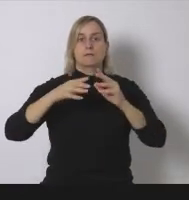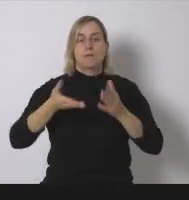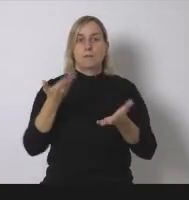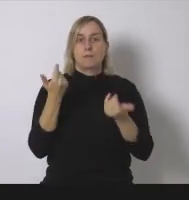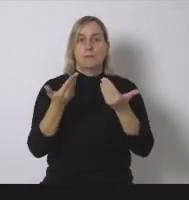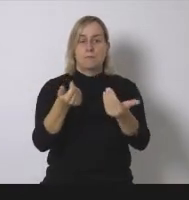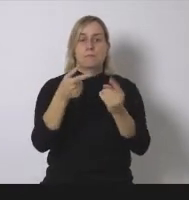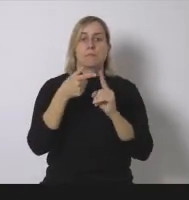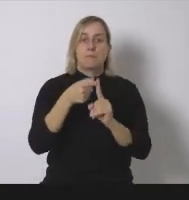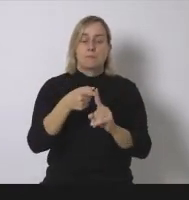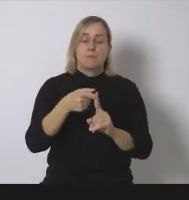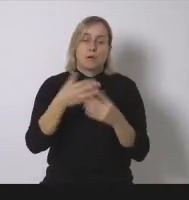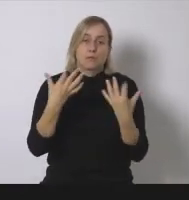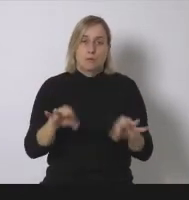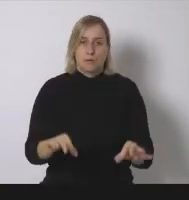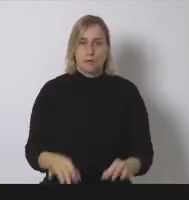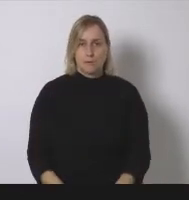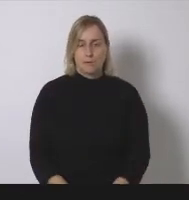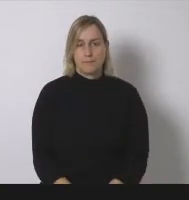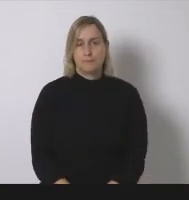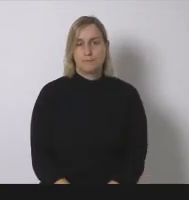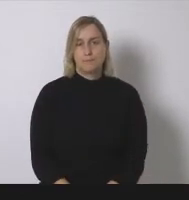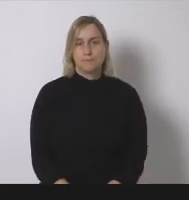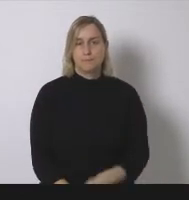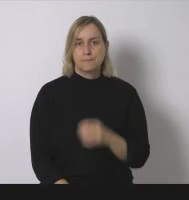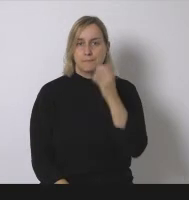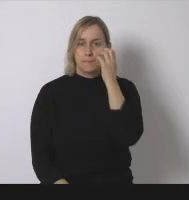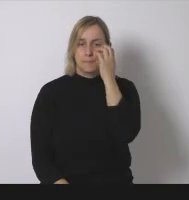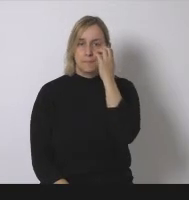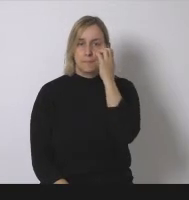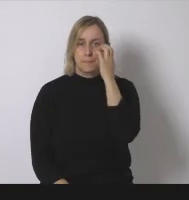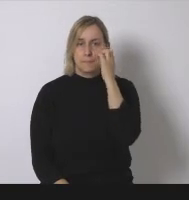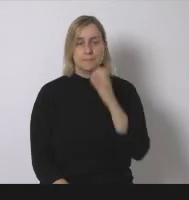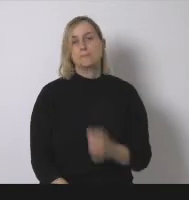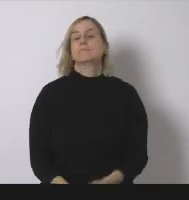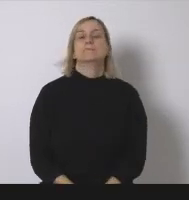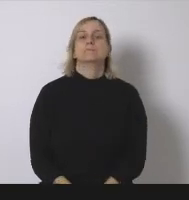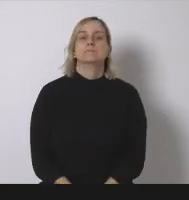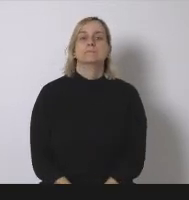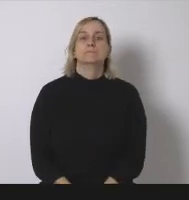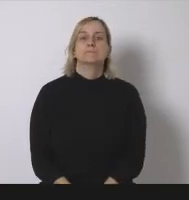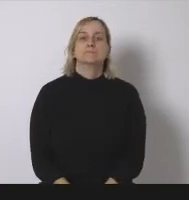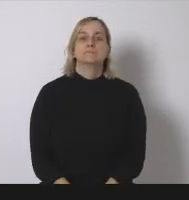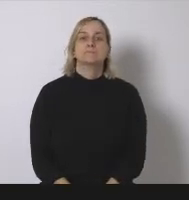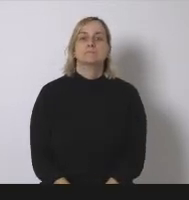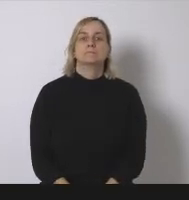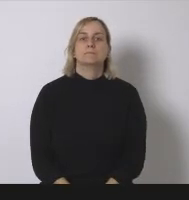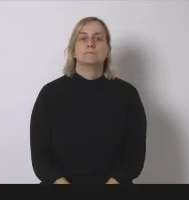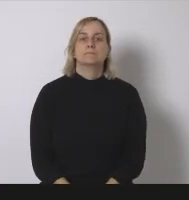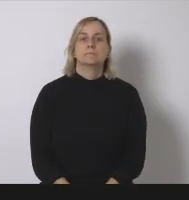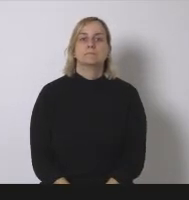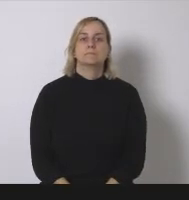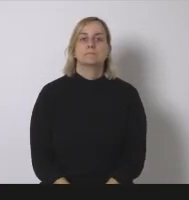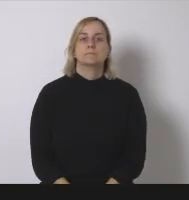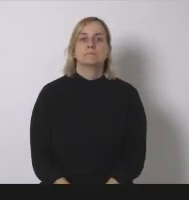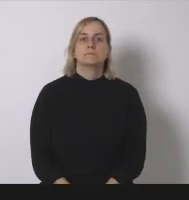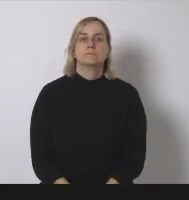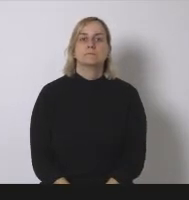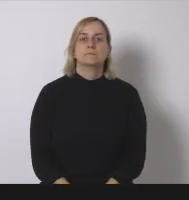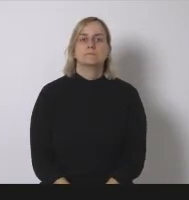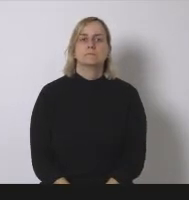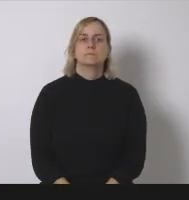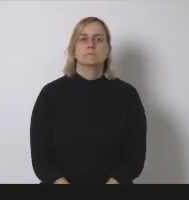de hecho la cuestión es un poco cómo hemos llegado a esta situación es curioso que esto sea es muy paradigmático que esto suceda en Cataluña